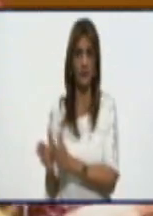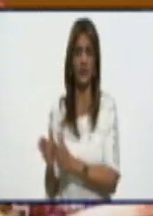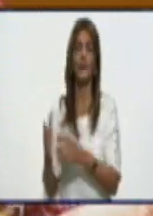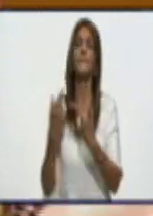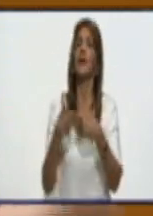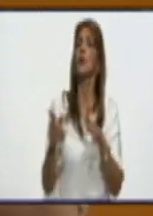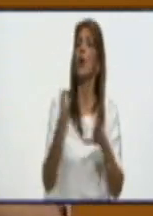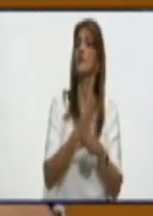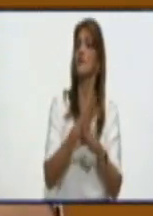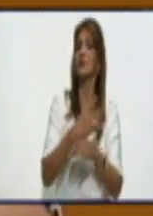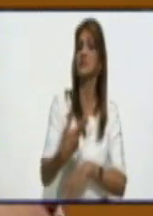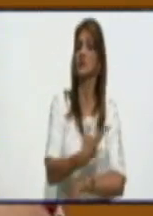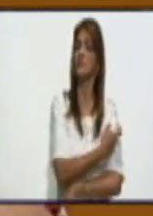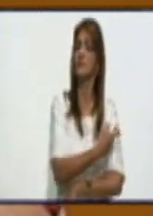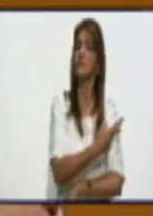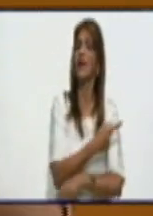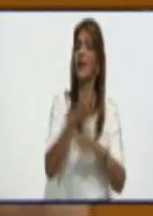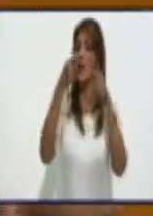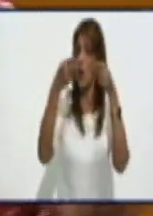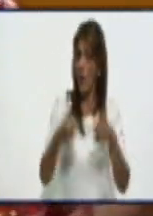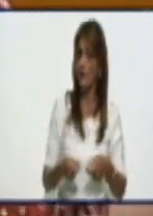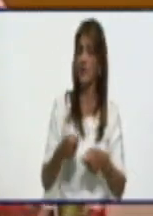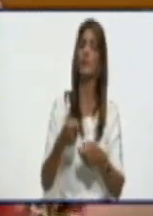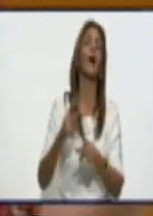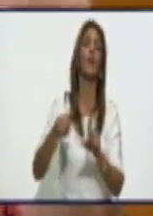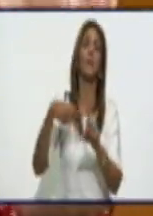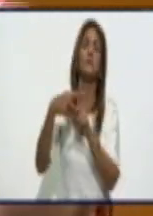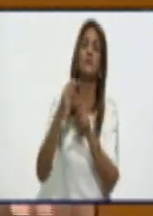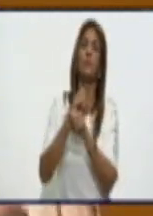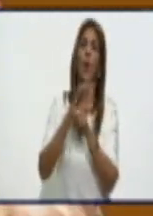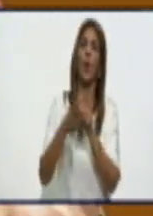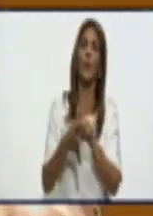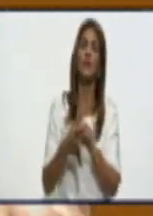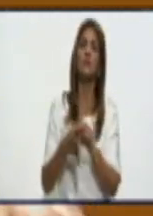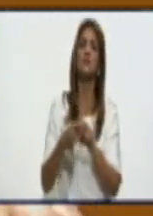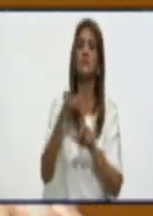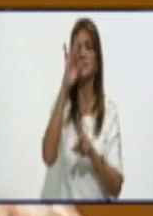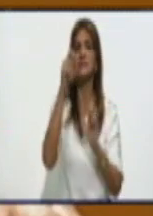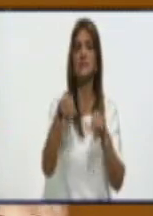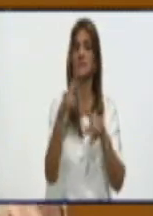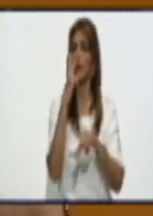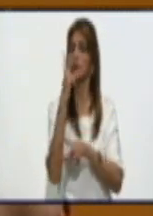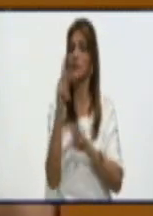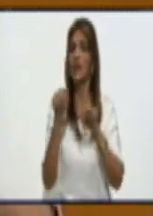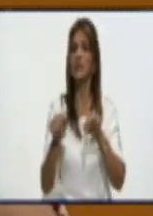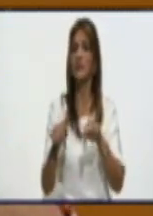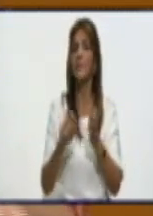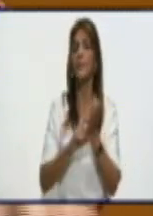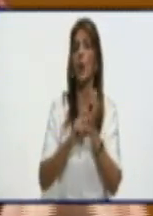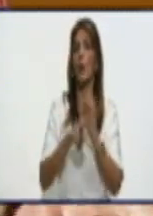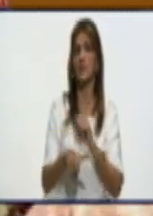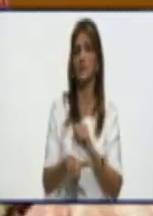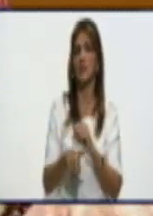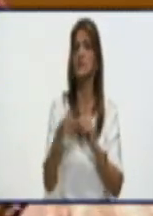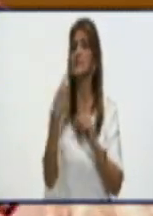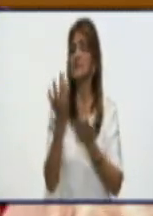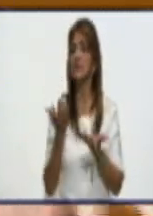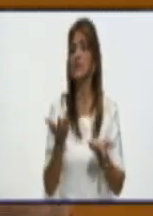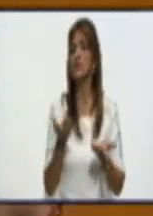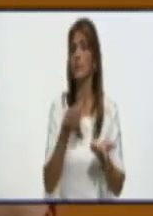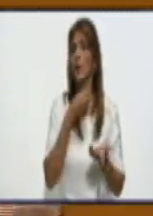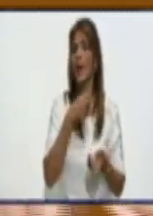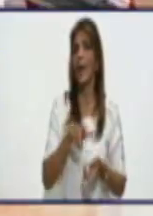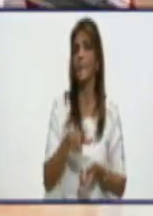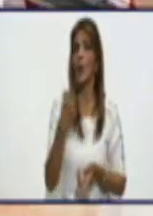clínico, el confirmado de este proyecto de intervención sí se trata aquí en la provincia. Es decir, si es un confirmado de bajo